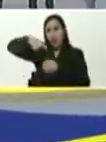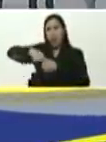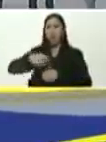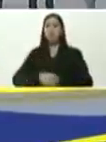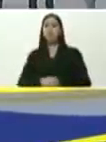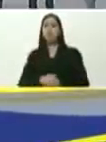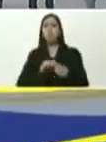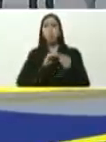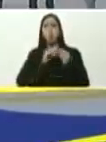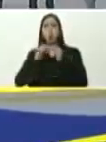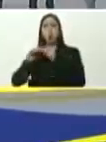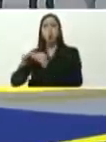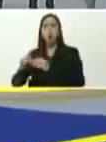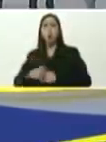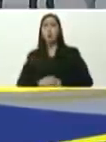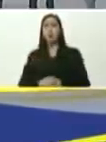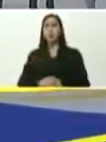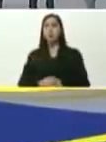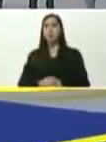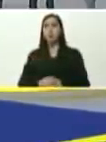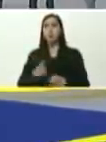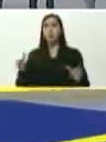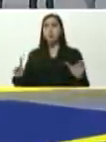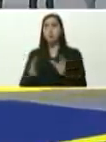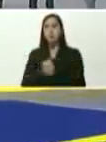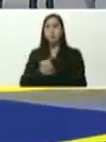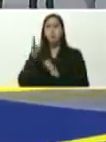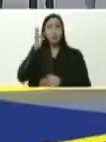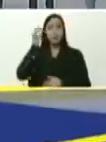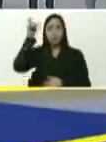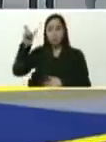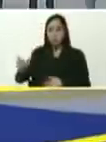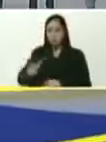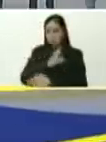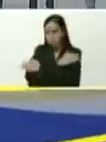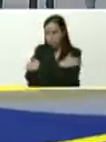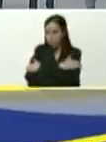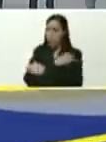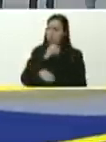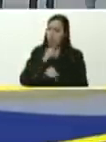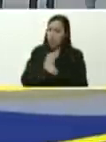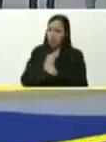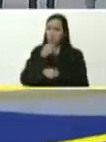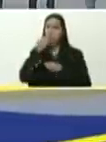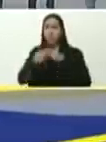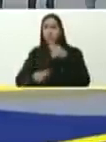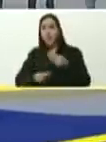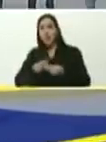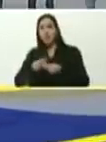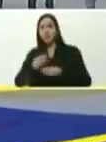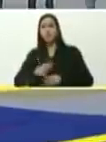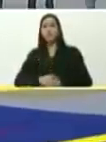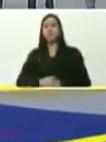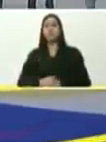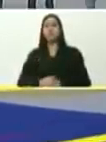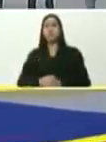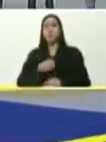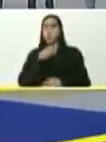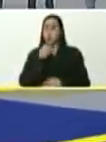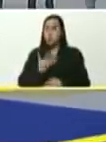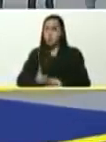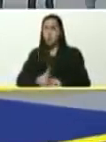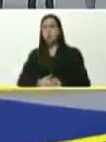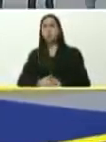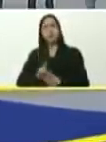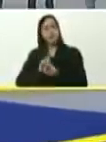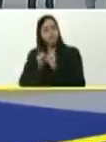comunal, la compañera, Karil Berto, te felicito, Karil, por el trabajo que estás haciendo, de verdad, ha sido un